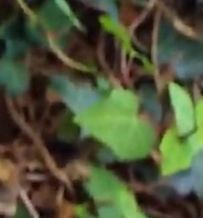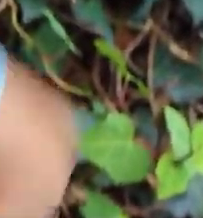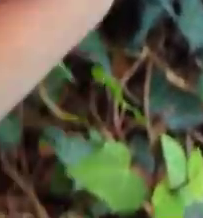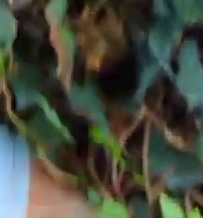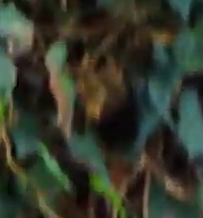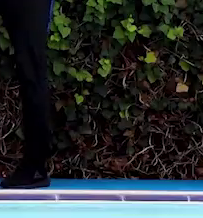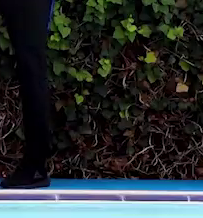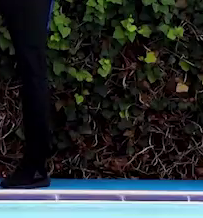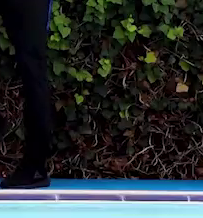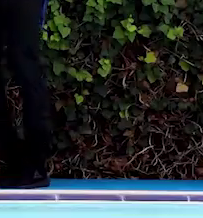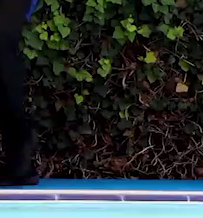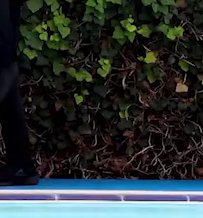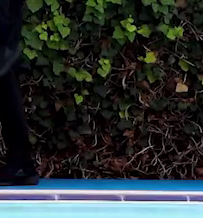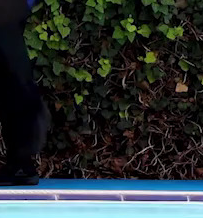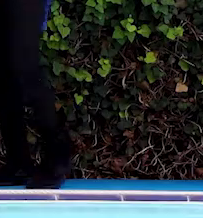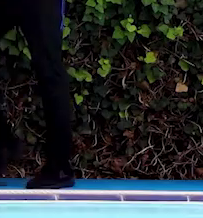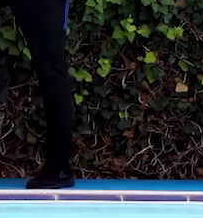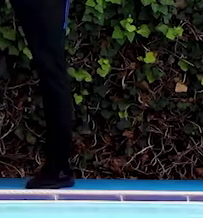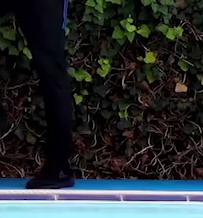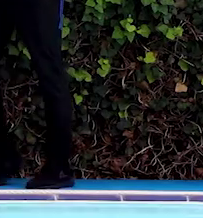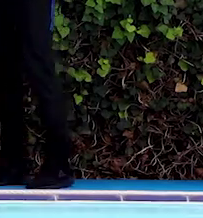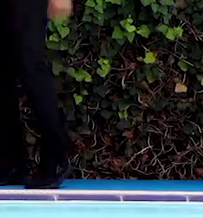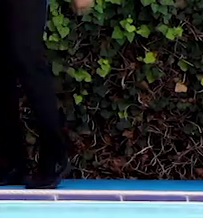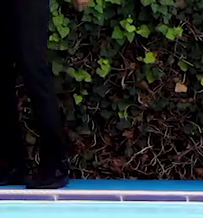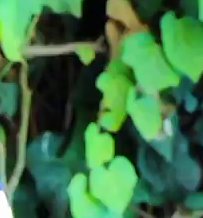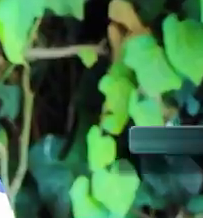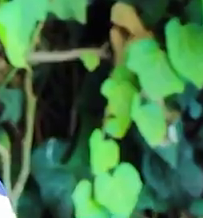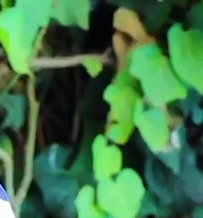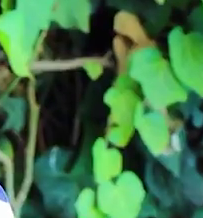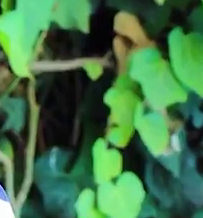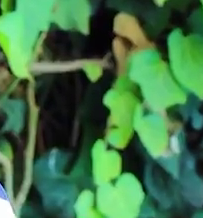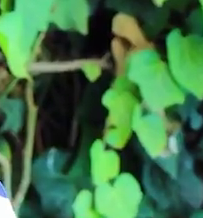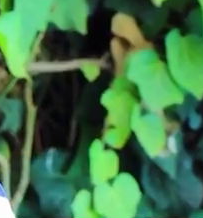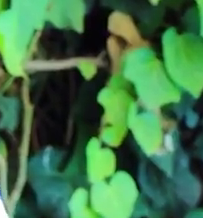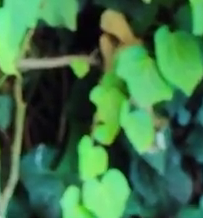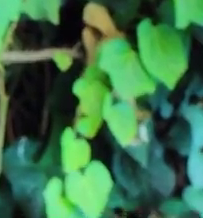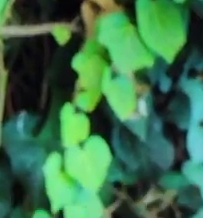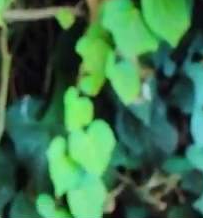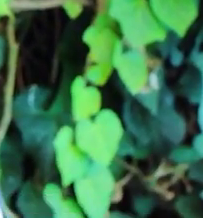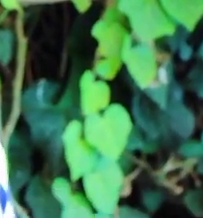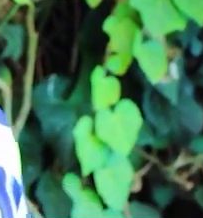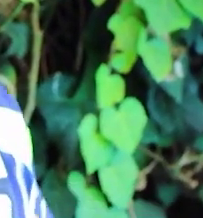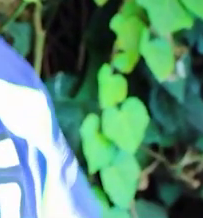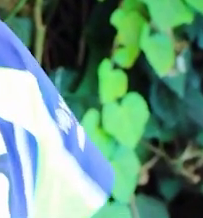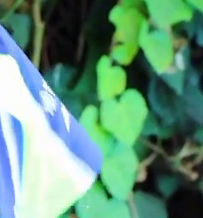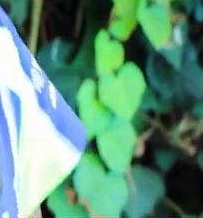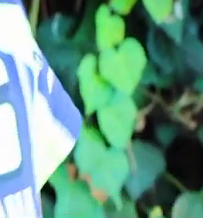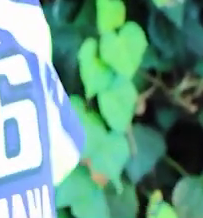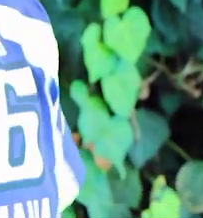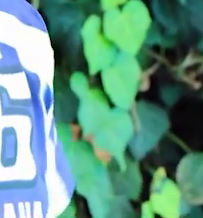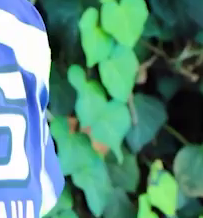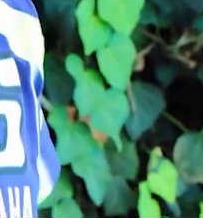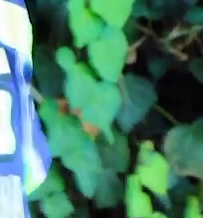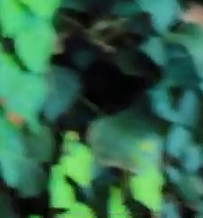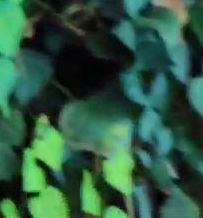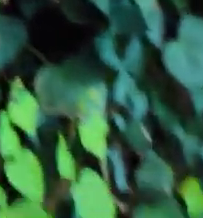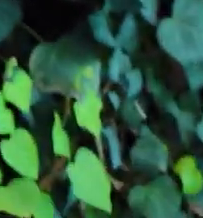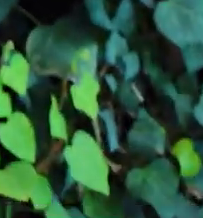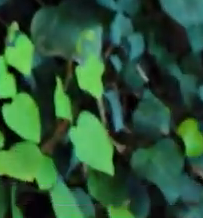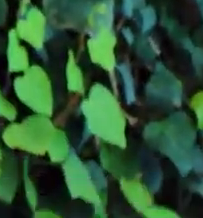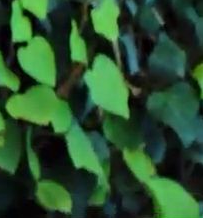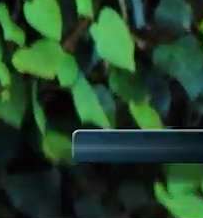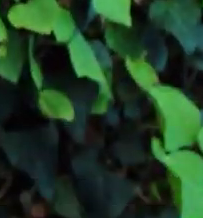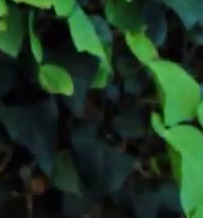Levamos más las rodillas. Perfecto. Vamos a hacer la marcha. La ponemos en posición. De forma